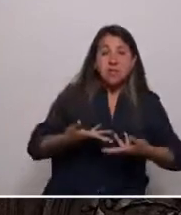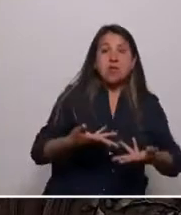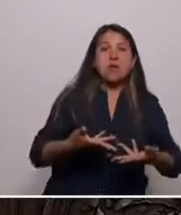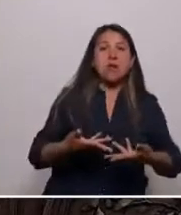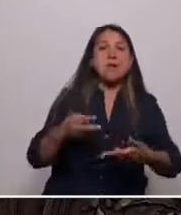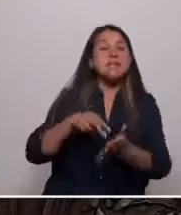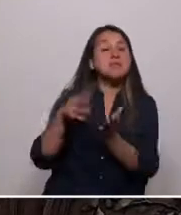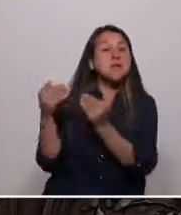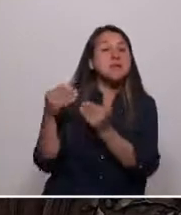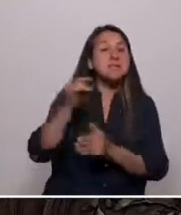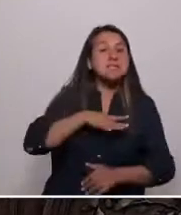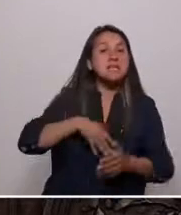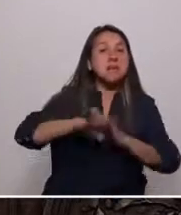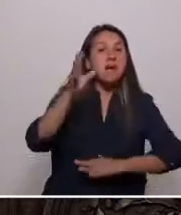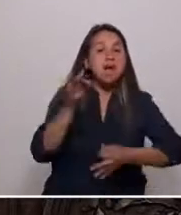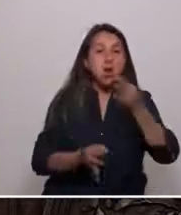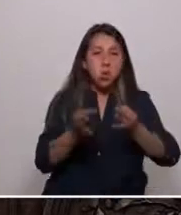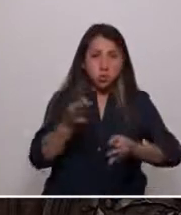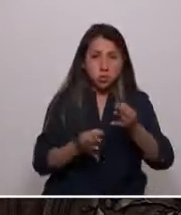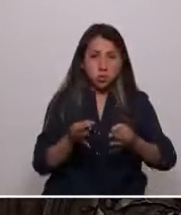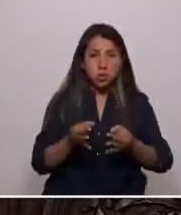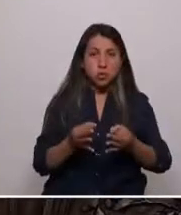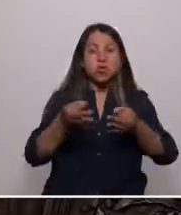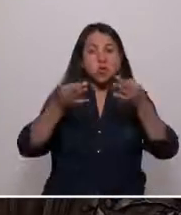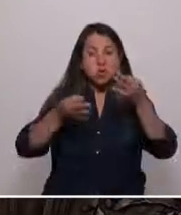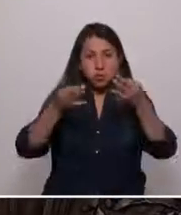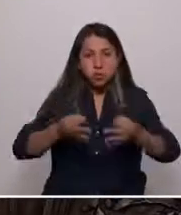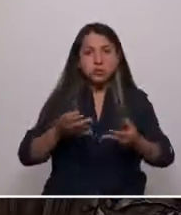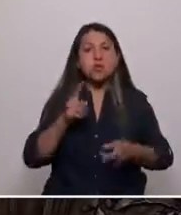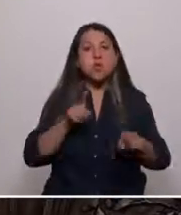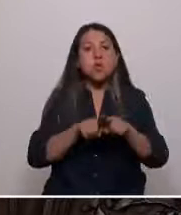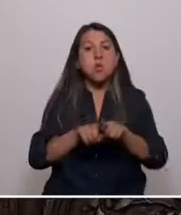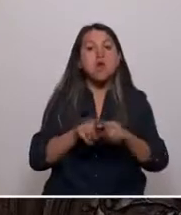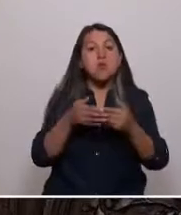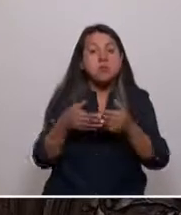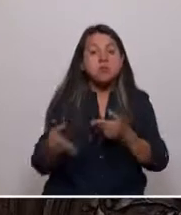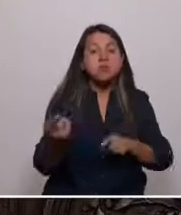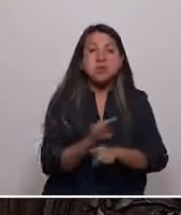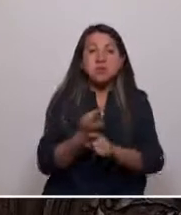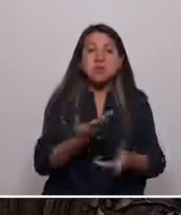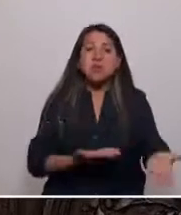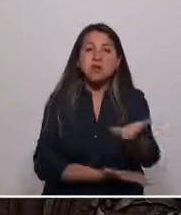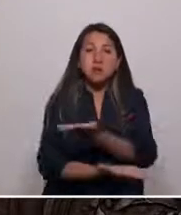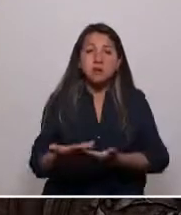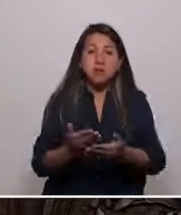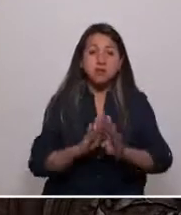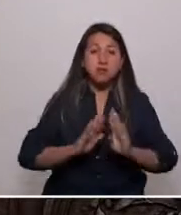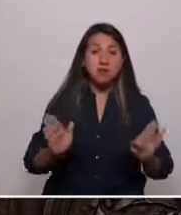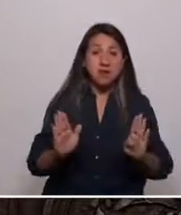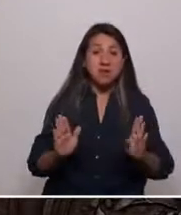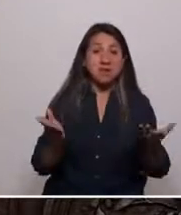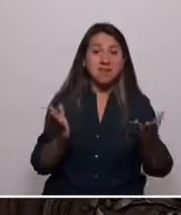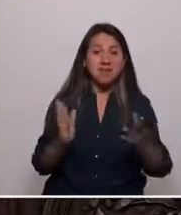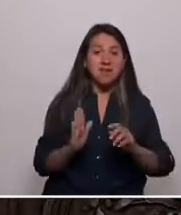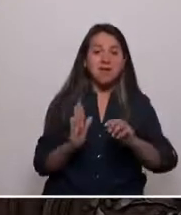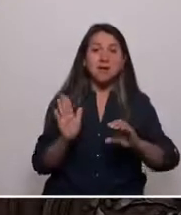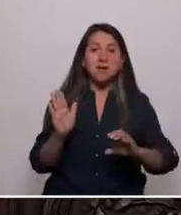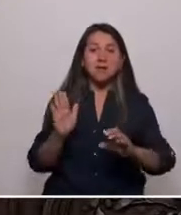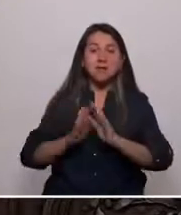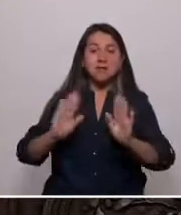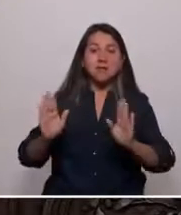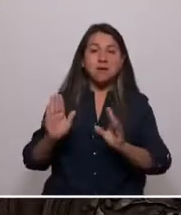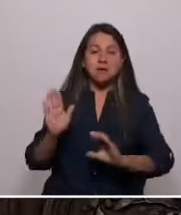justo. Y estamos aquí con la responsabilidad de encauzar un proceso de diálogo que terminará con los candados de la constitución de la dictadura.